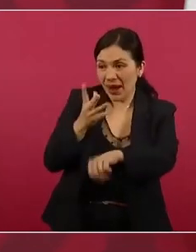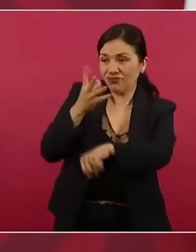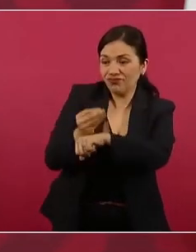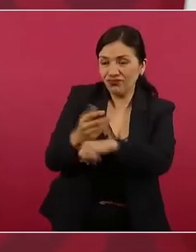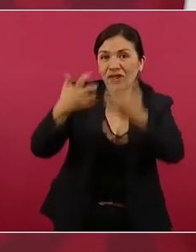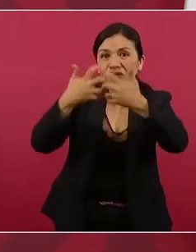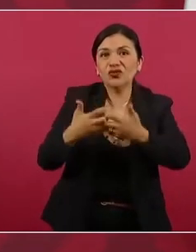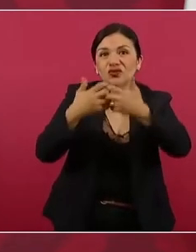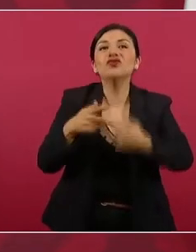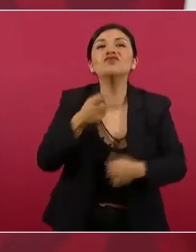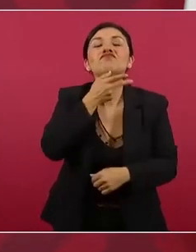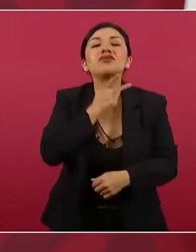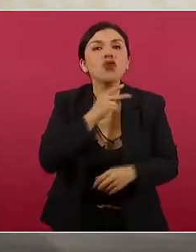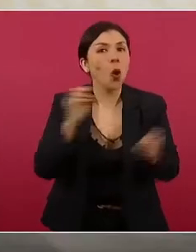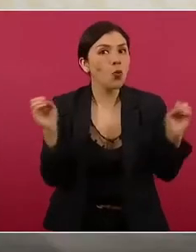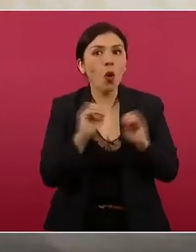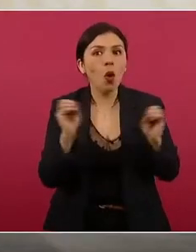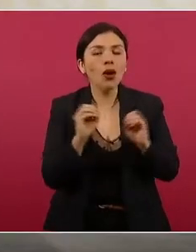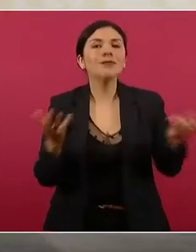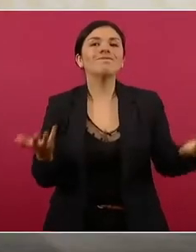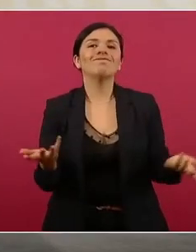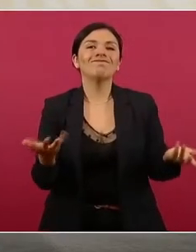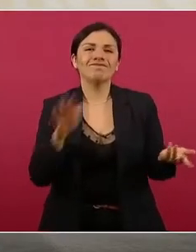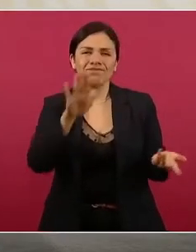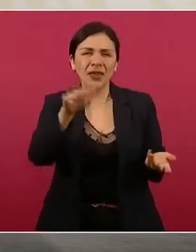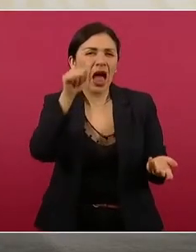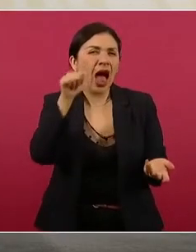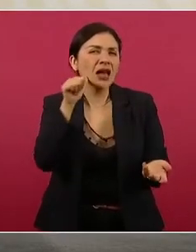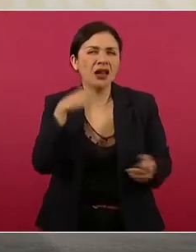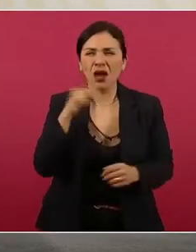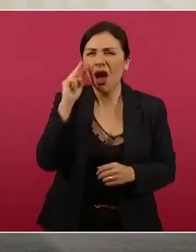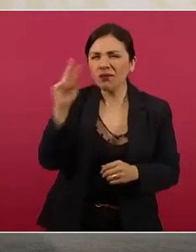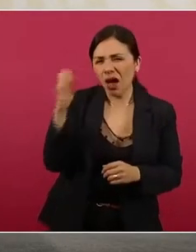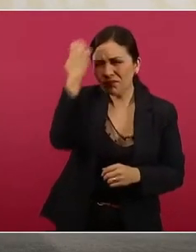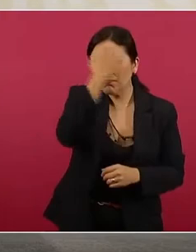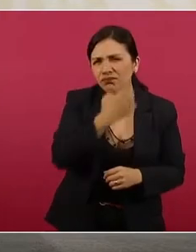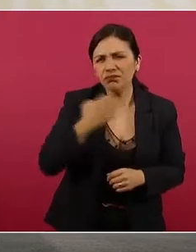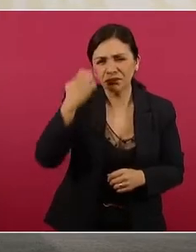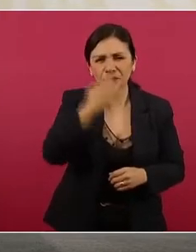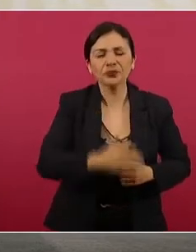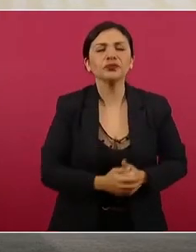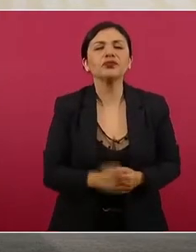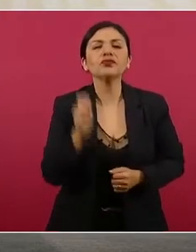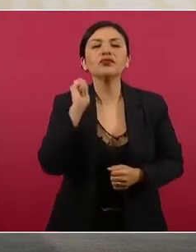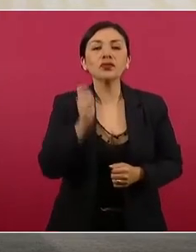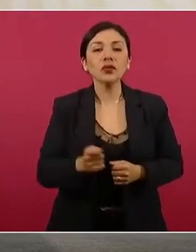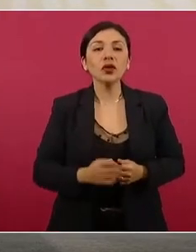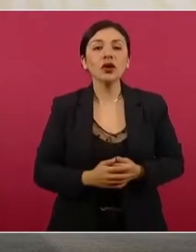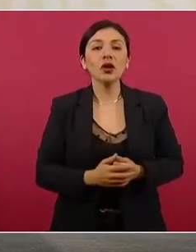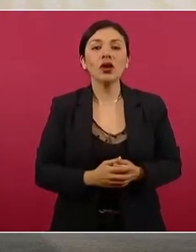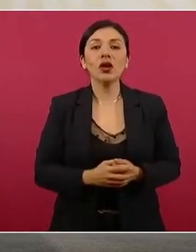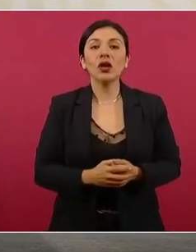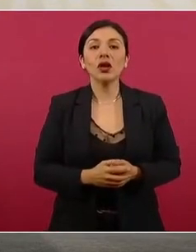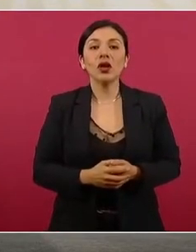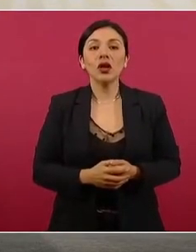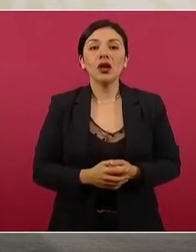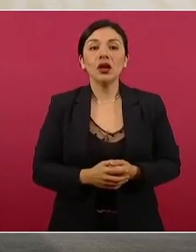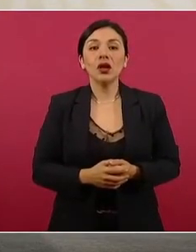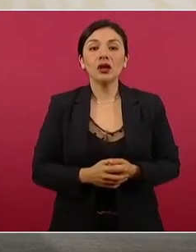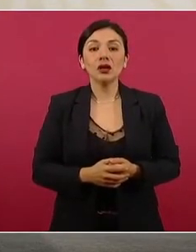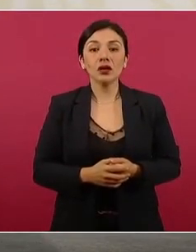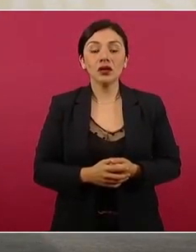revisando un análisis en donde se habla